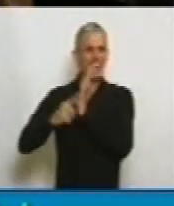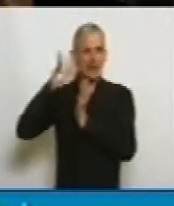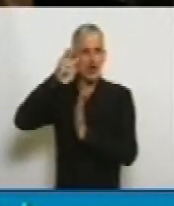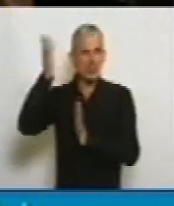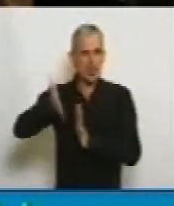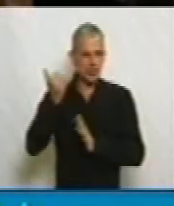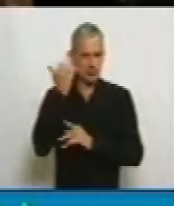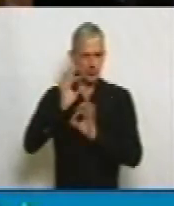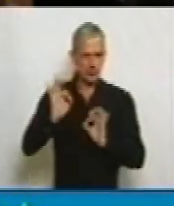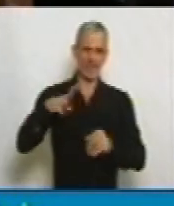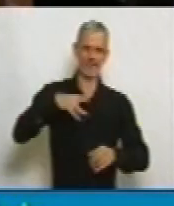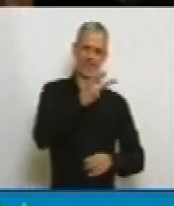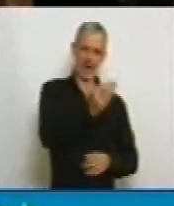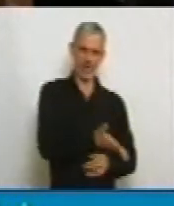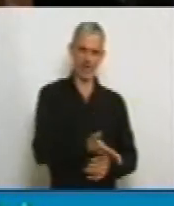consenso social.